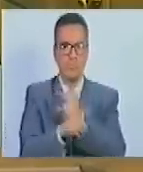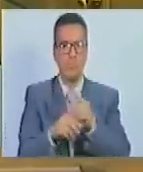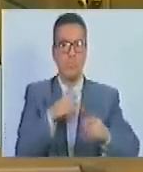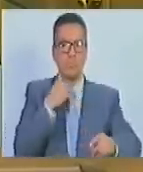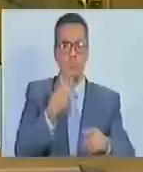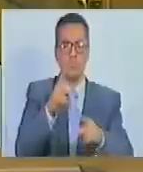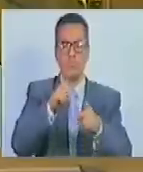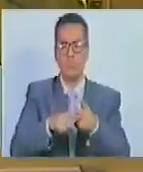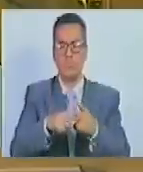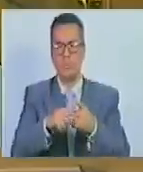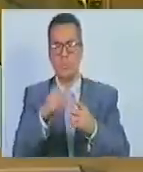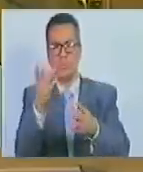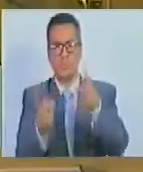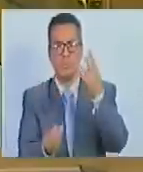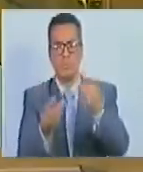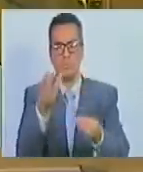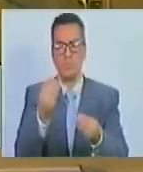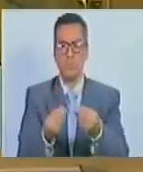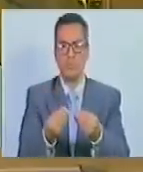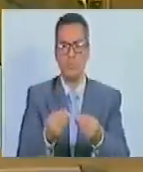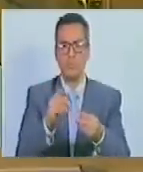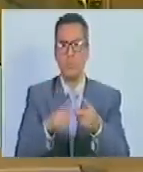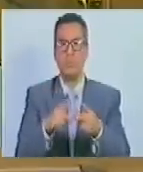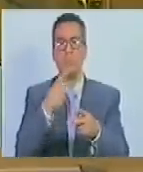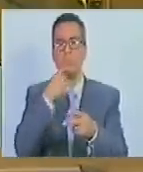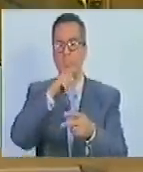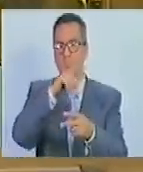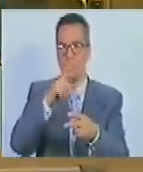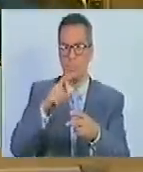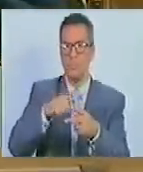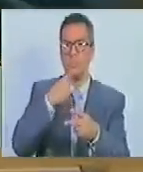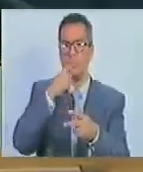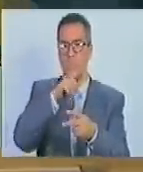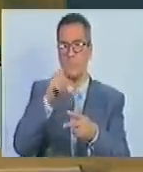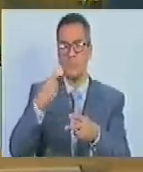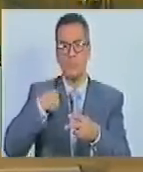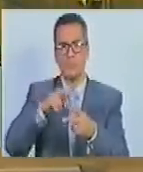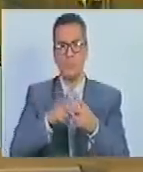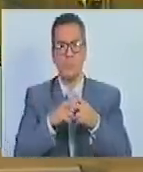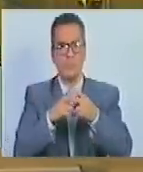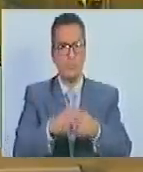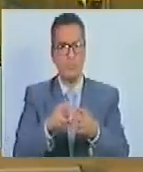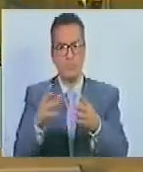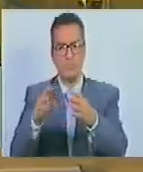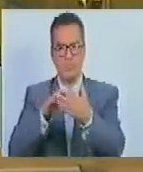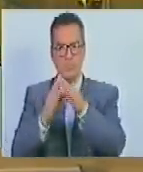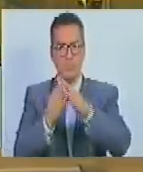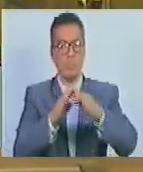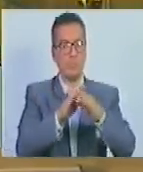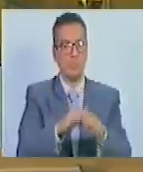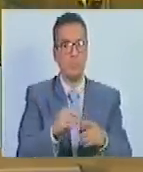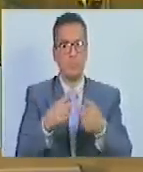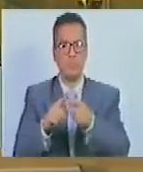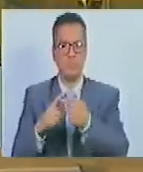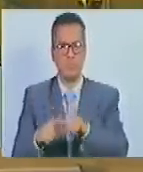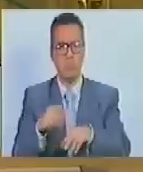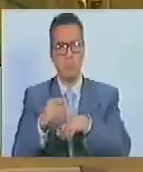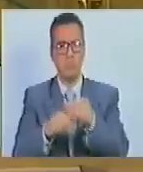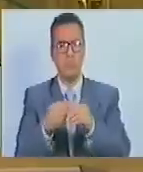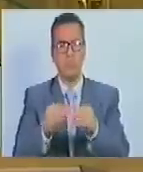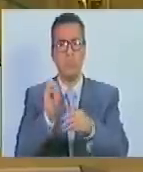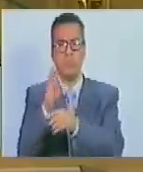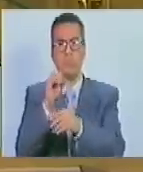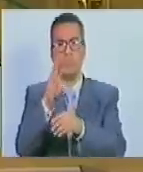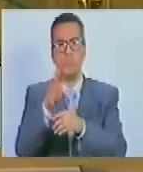o voceros del Consejo Comunal y las consultas sobre aspectos relevantes de la vida comunitaria, así como cualquier otro que decida la